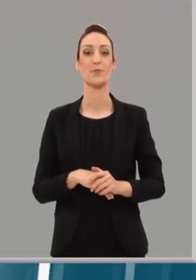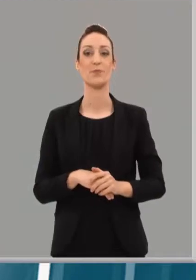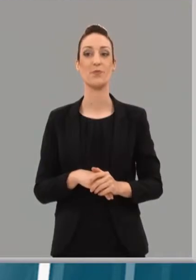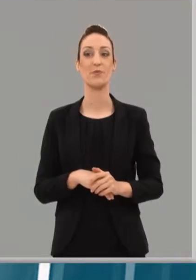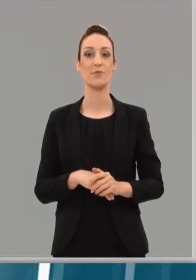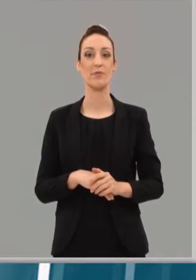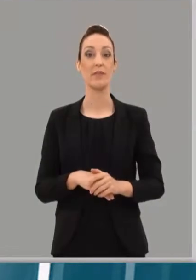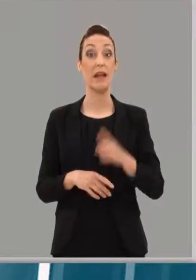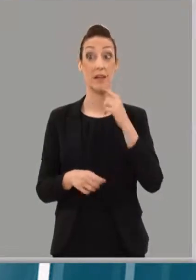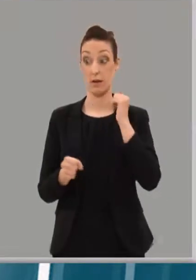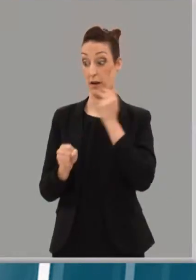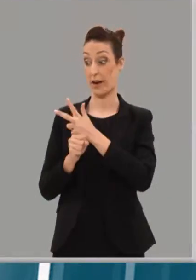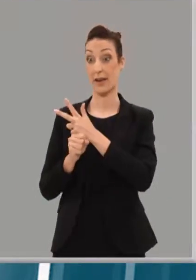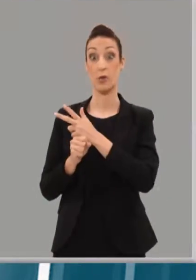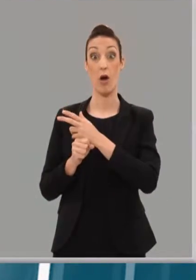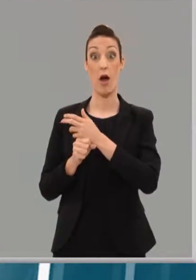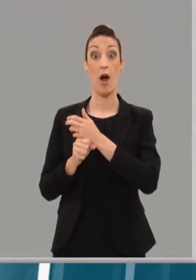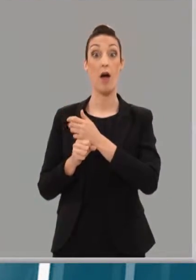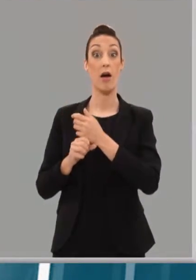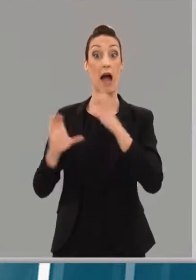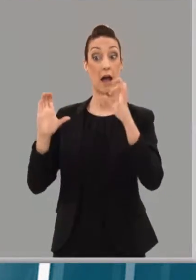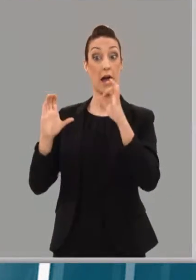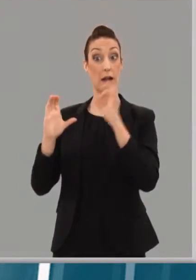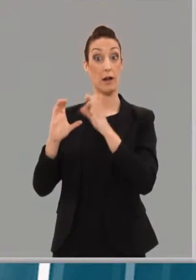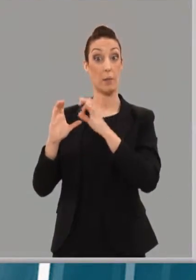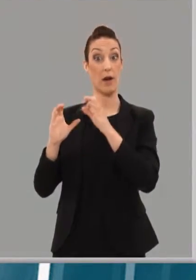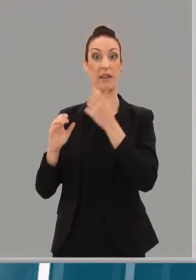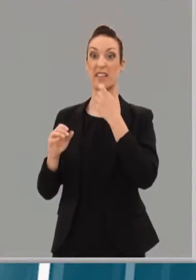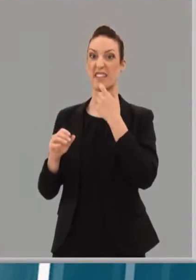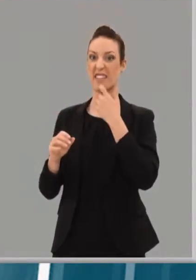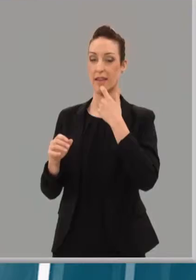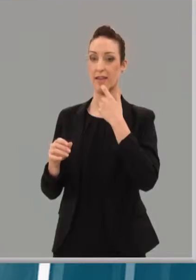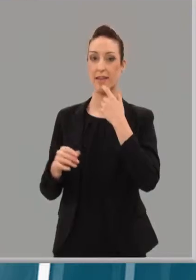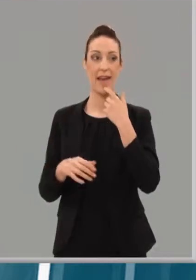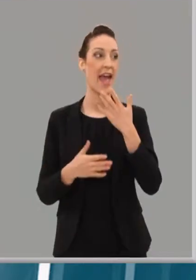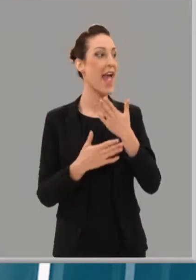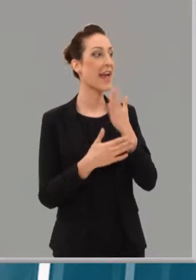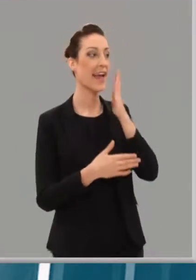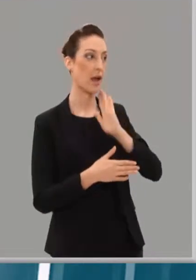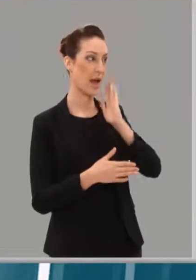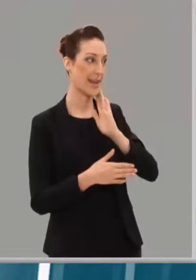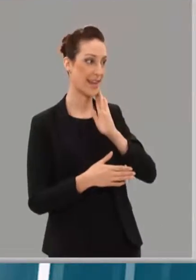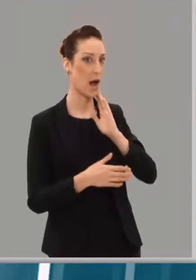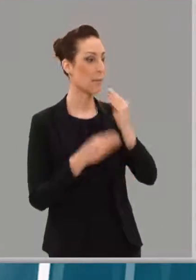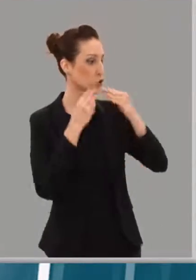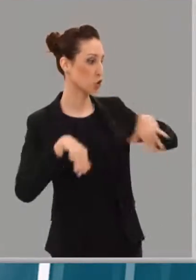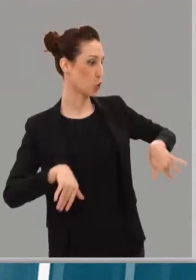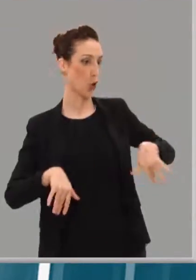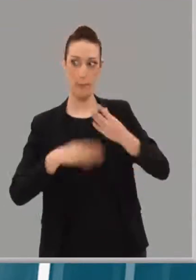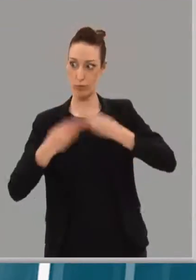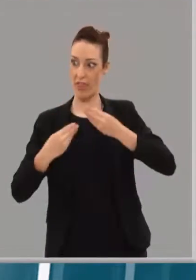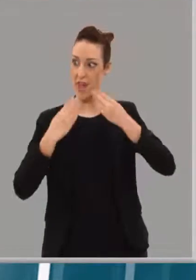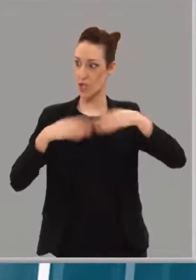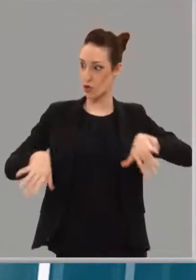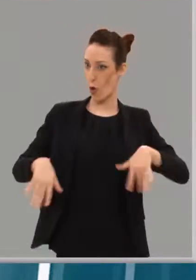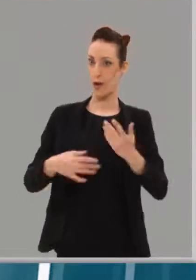retó a... En las primarias, y venció. Querida Concha, vamos a hacer historia. Superado el primer escollo